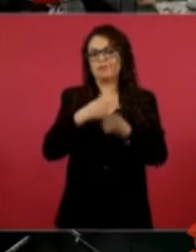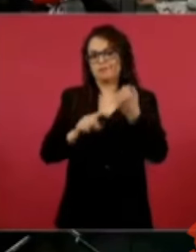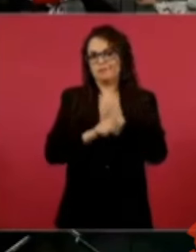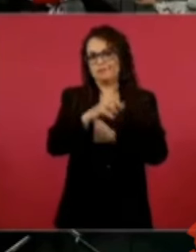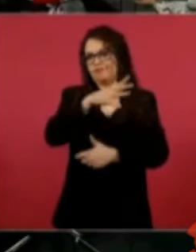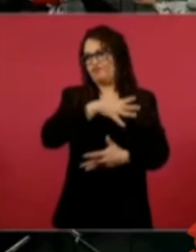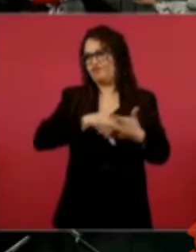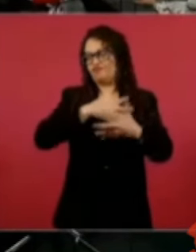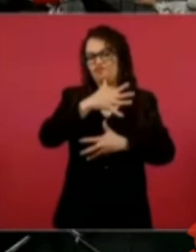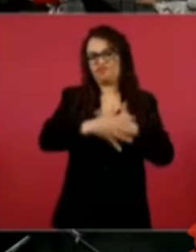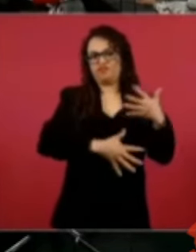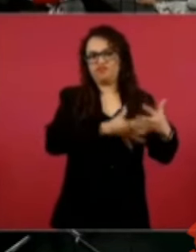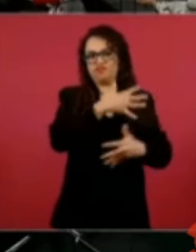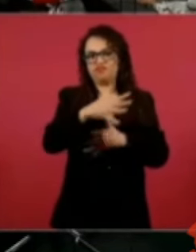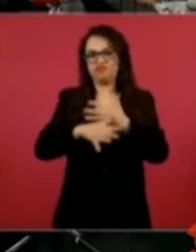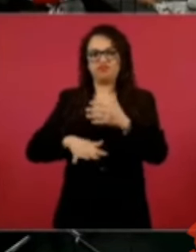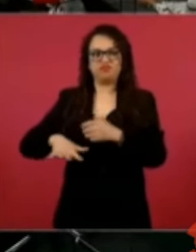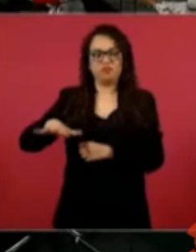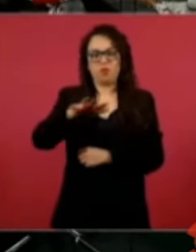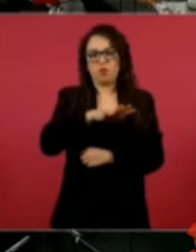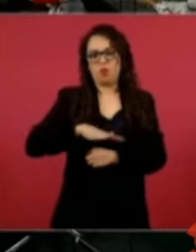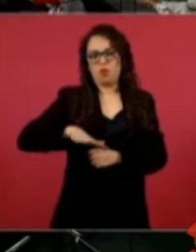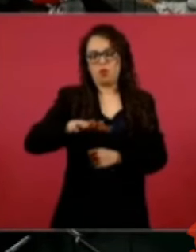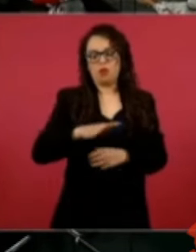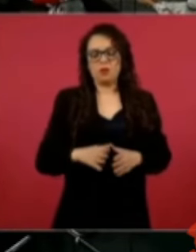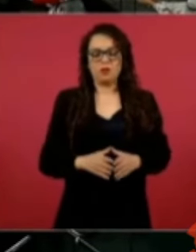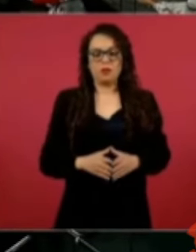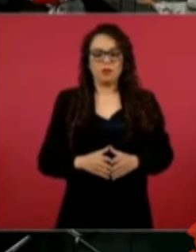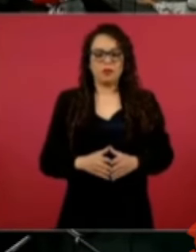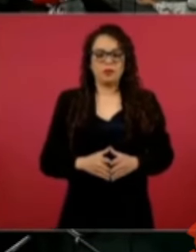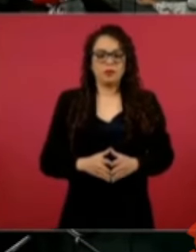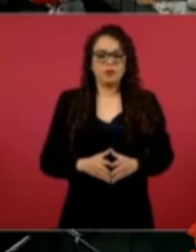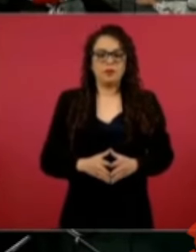¿Diezas después empiezan a ocurrir todas estas cosas? Sí.